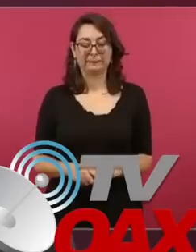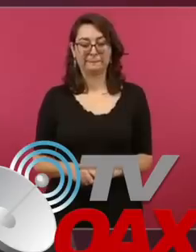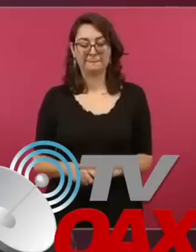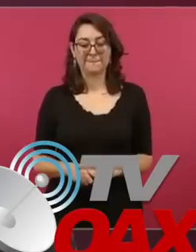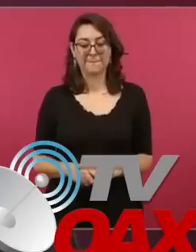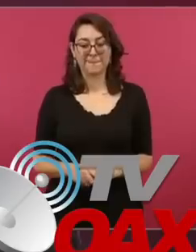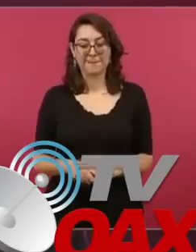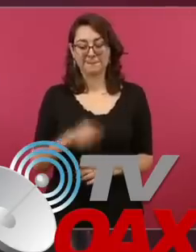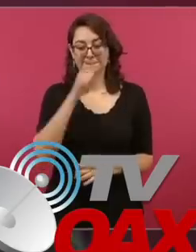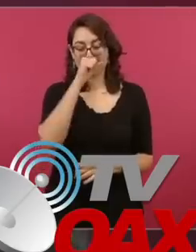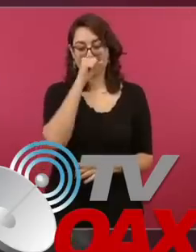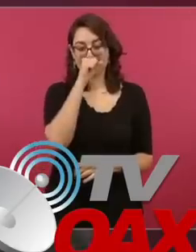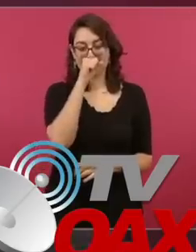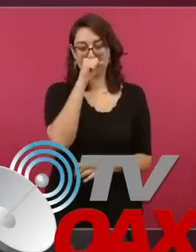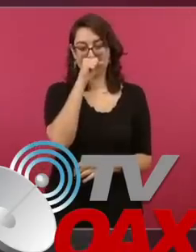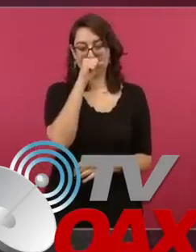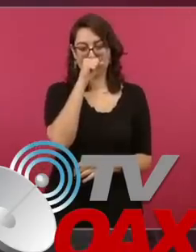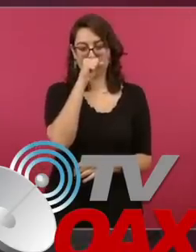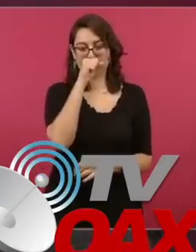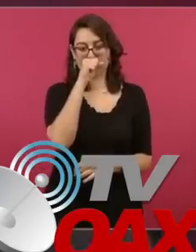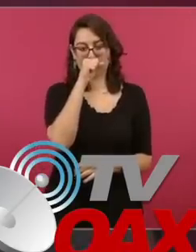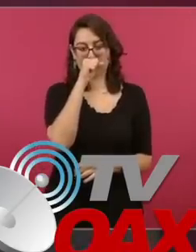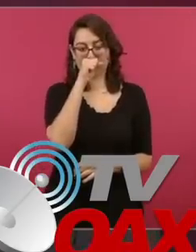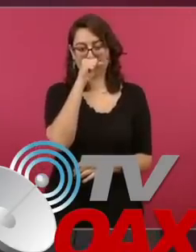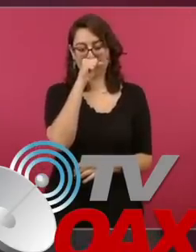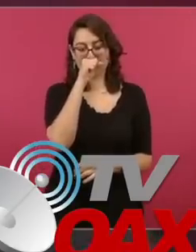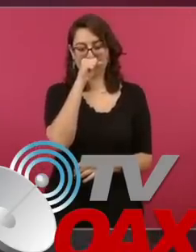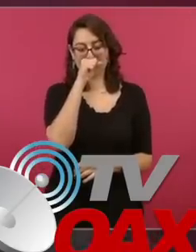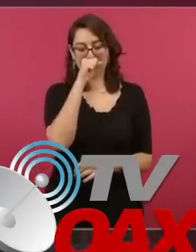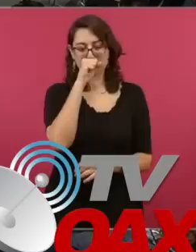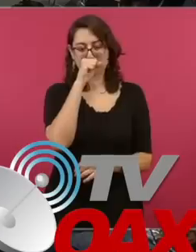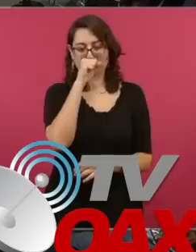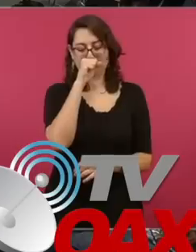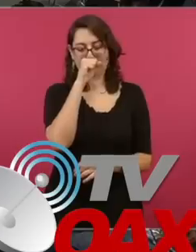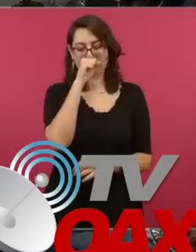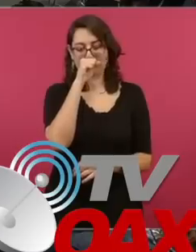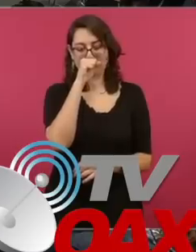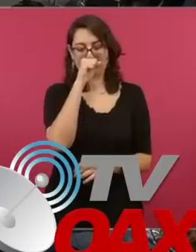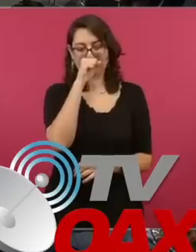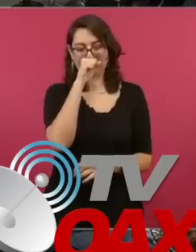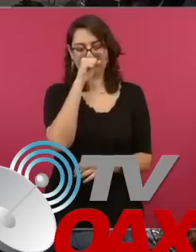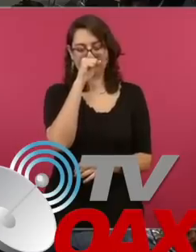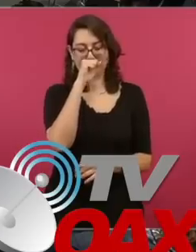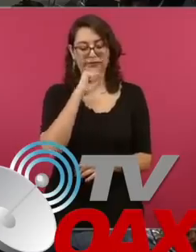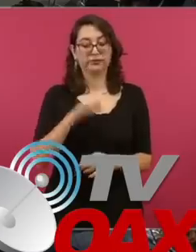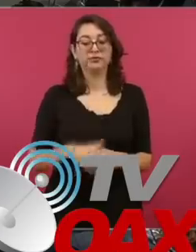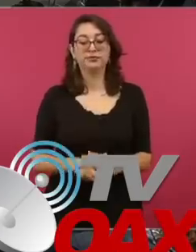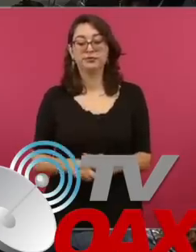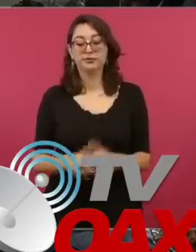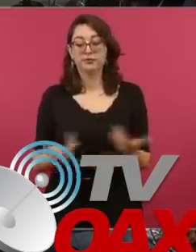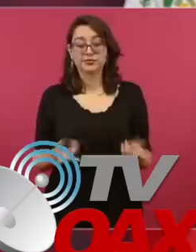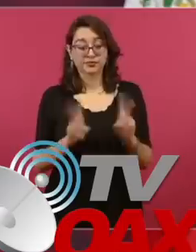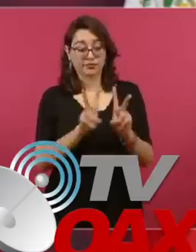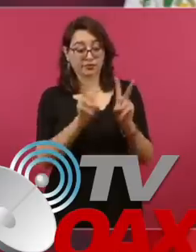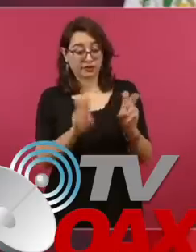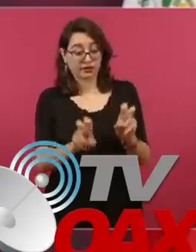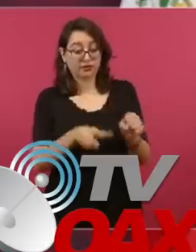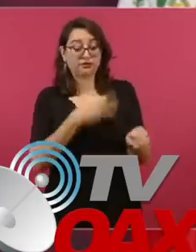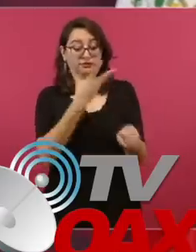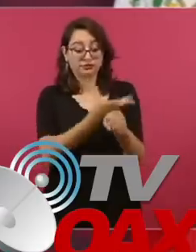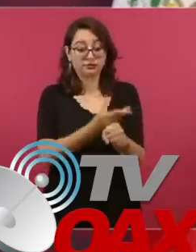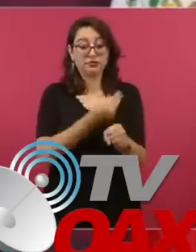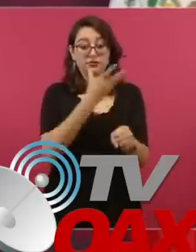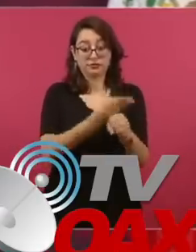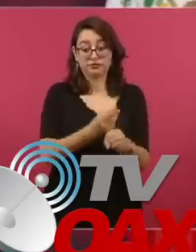Estas cosas tienen que resolverse. O estamos cuidando